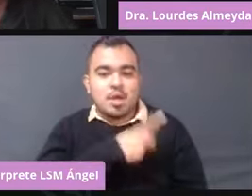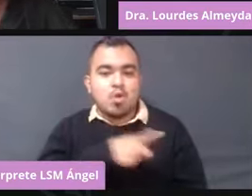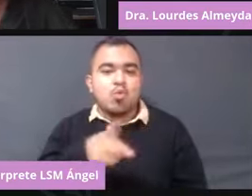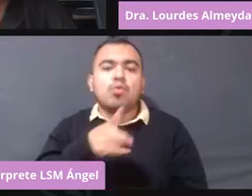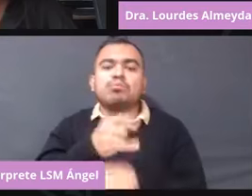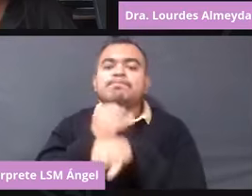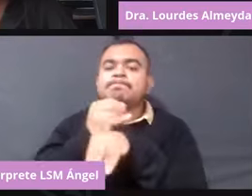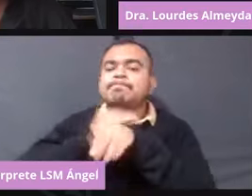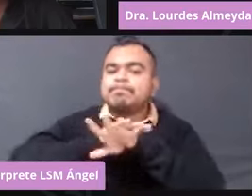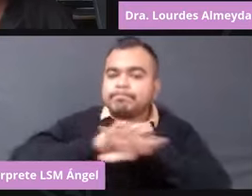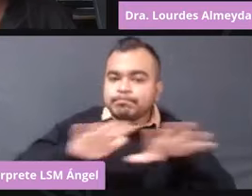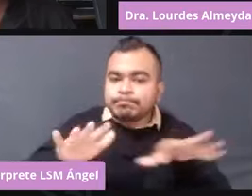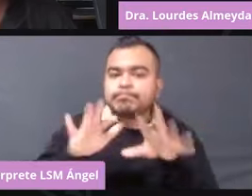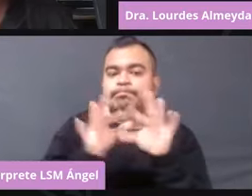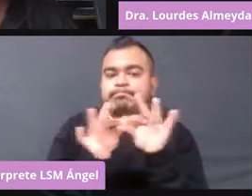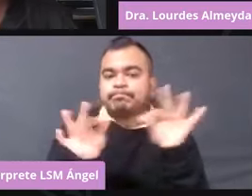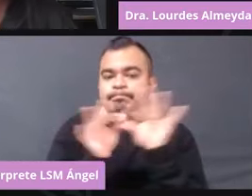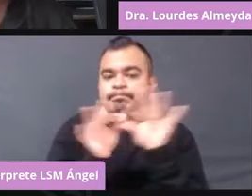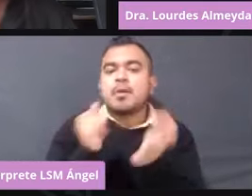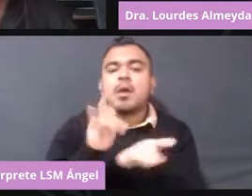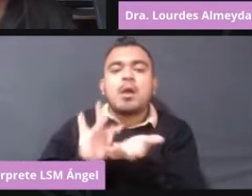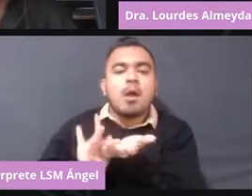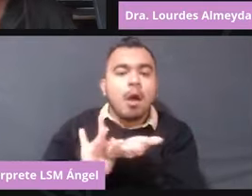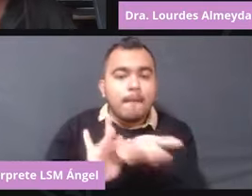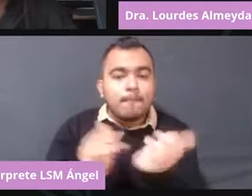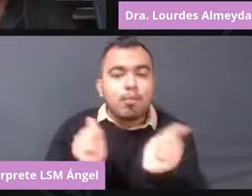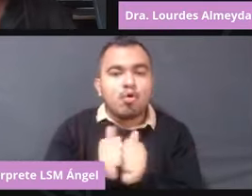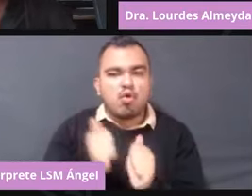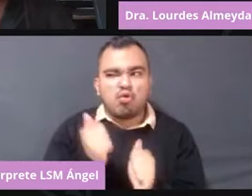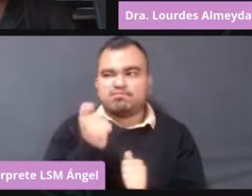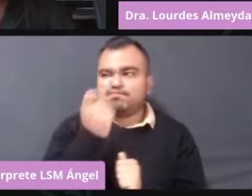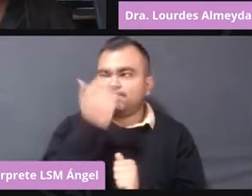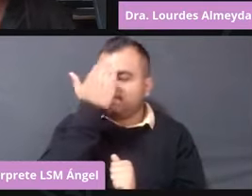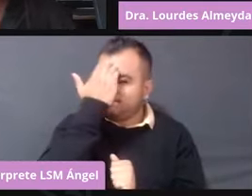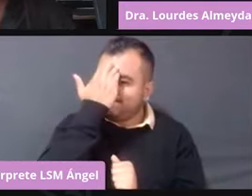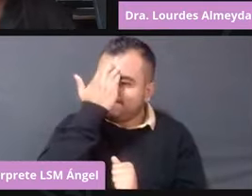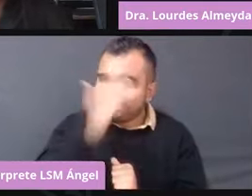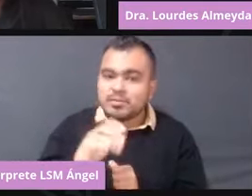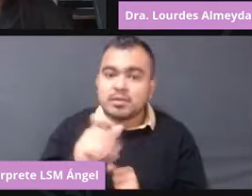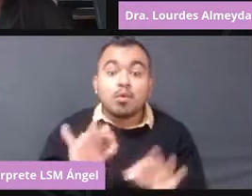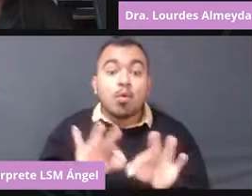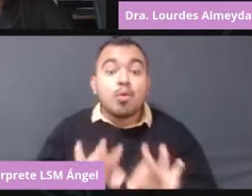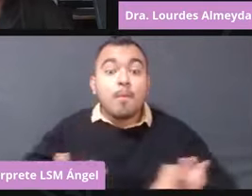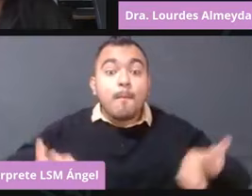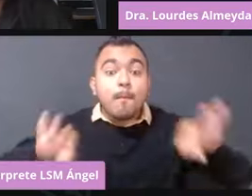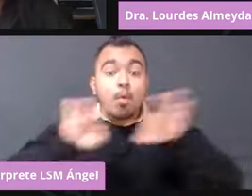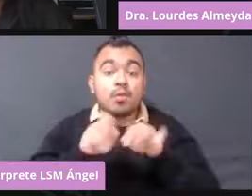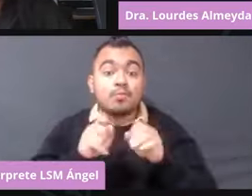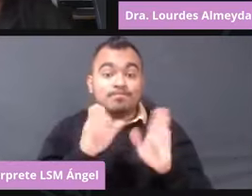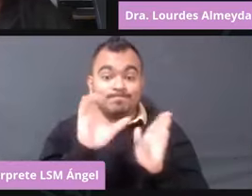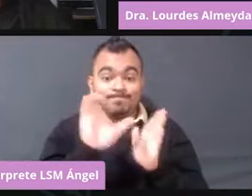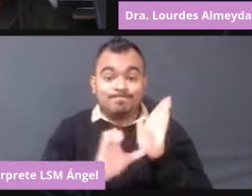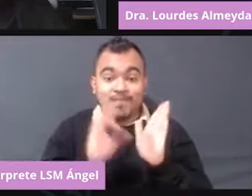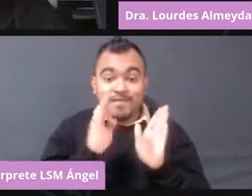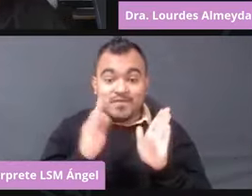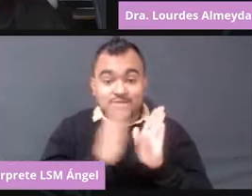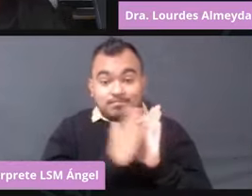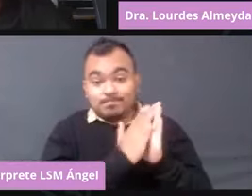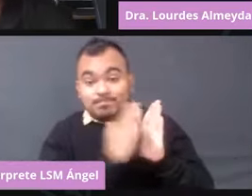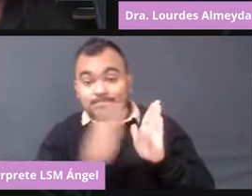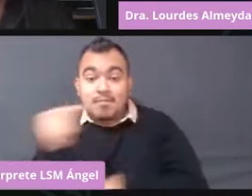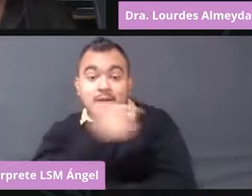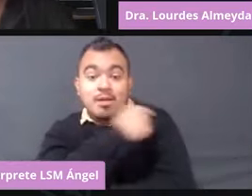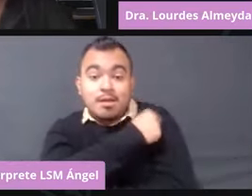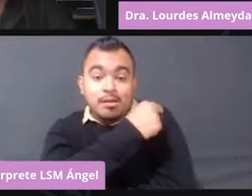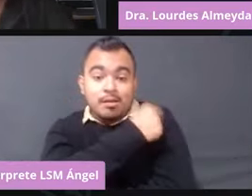apoyando con, ¿no?, con este conocimiento sobre la importancia del esquema de vacunación de frente al